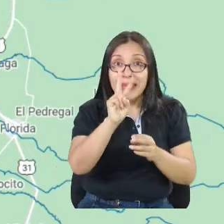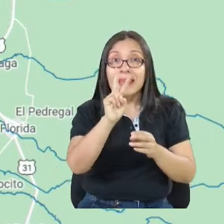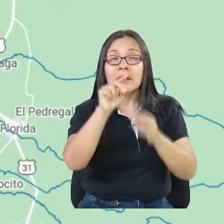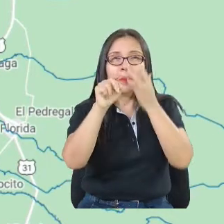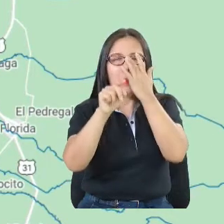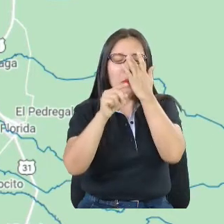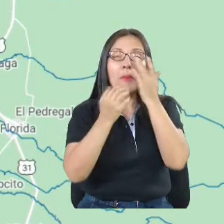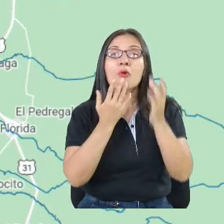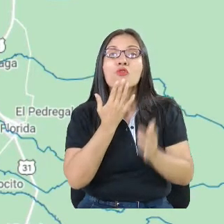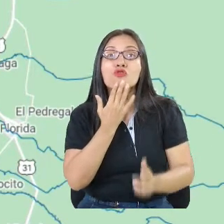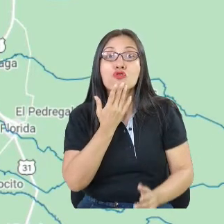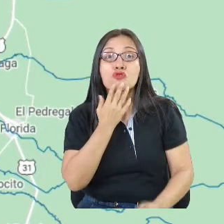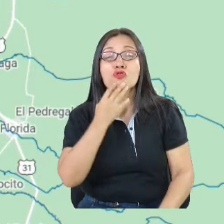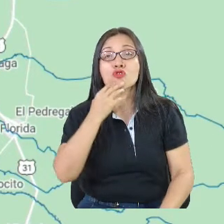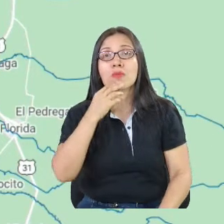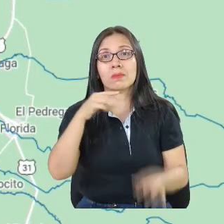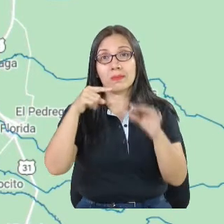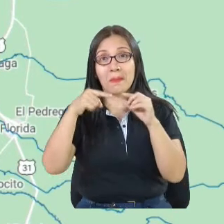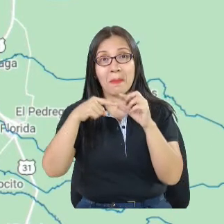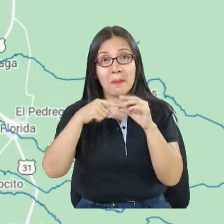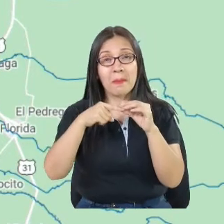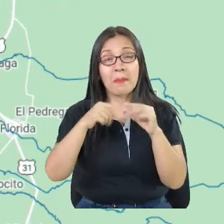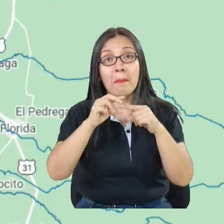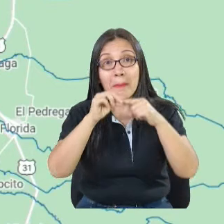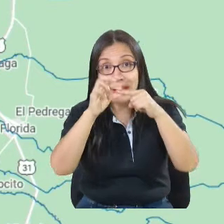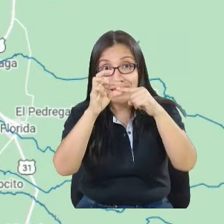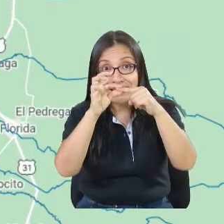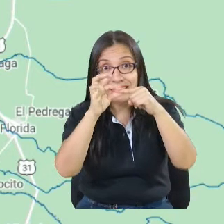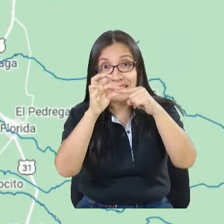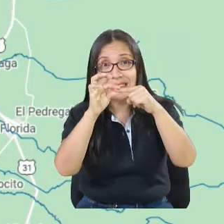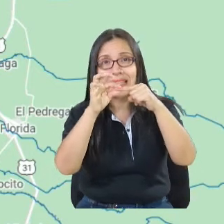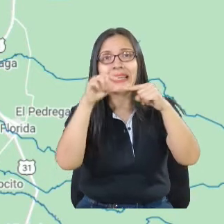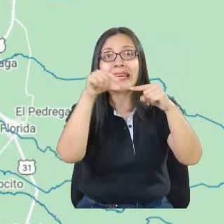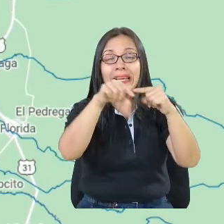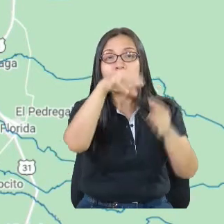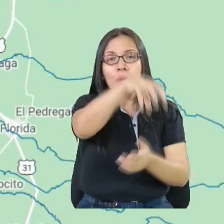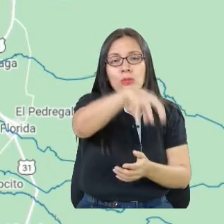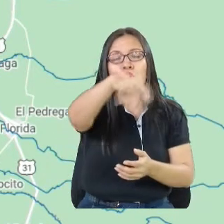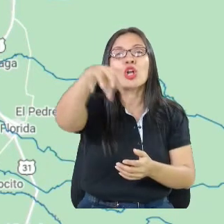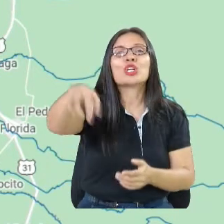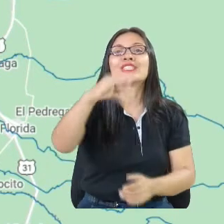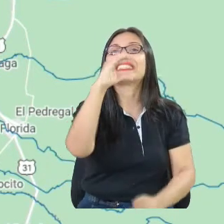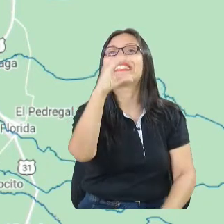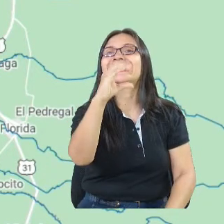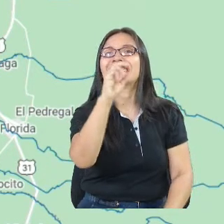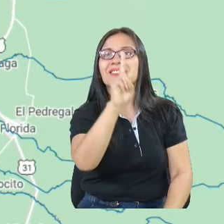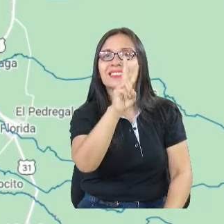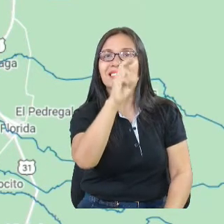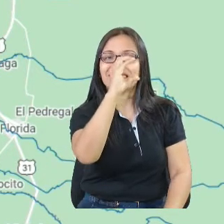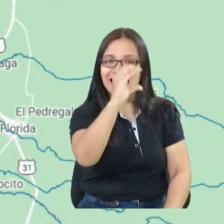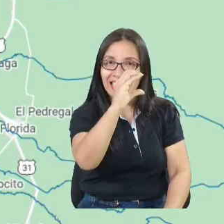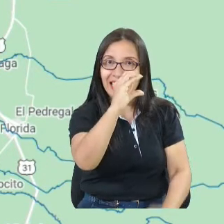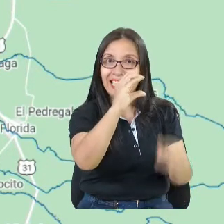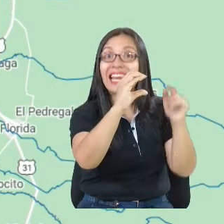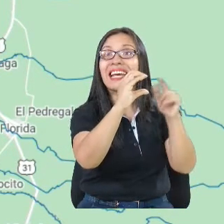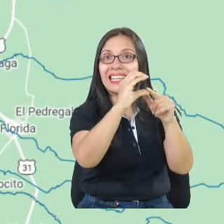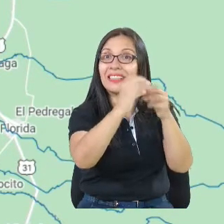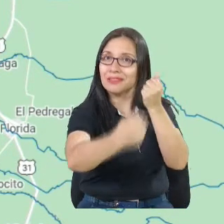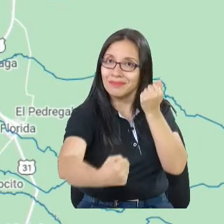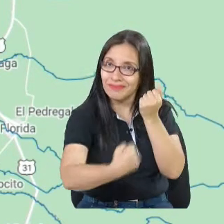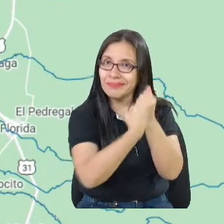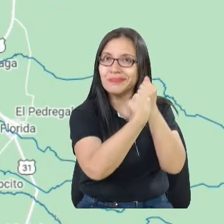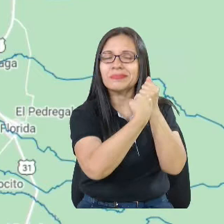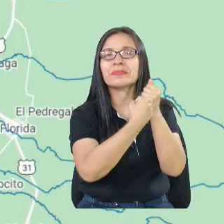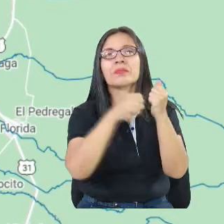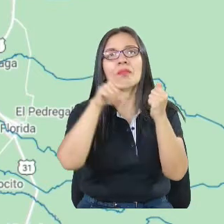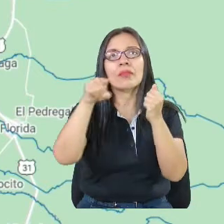color verde con blanco son las estaciones de CBC, que son nuestros actores aliados. Lo que